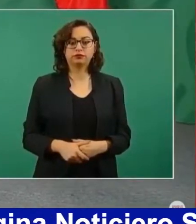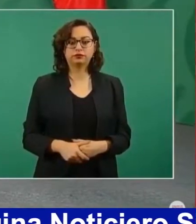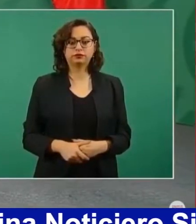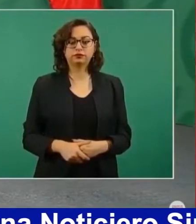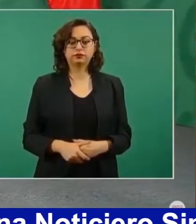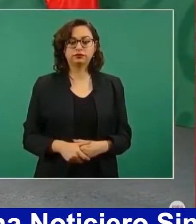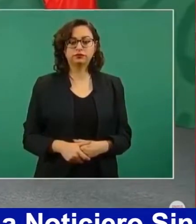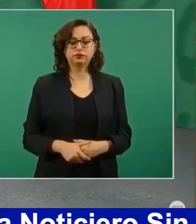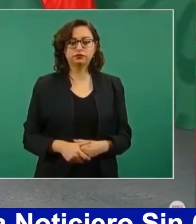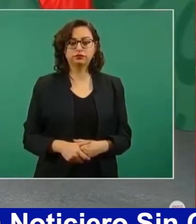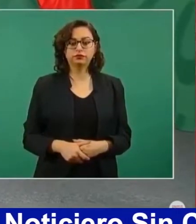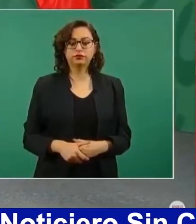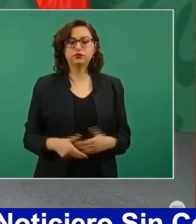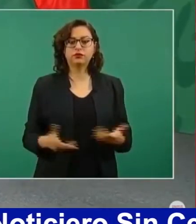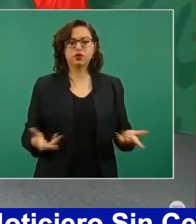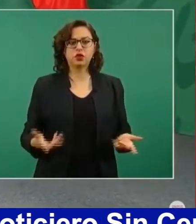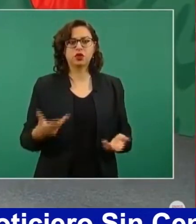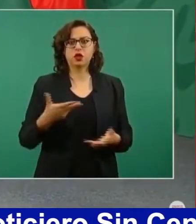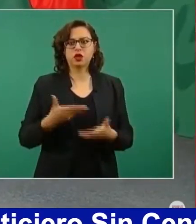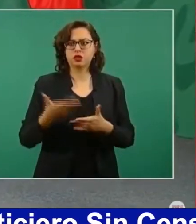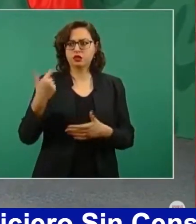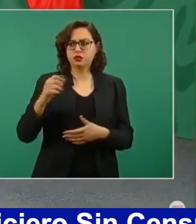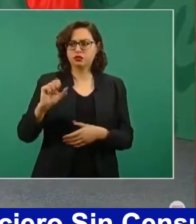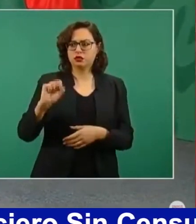Veracruz